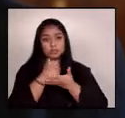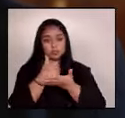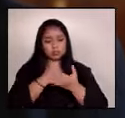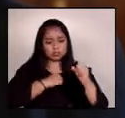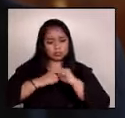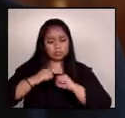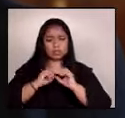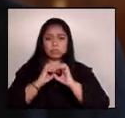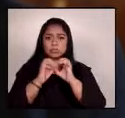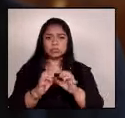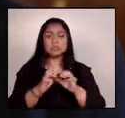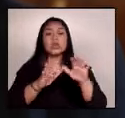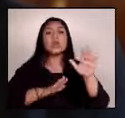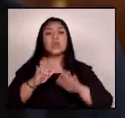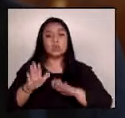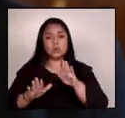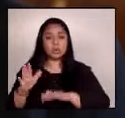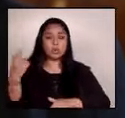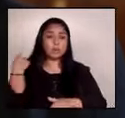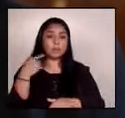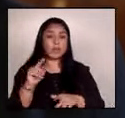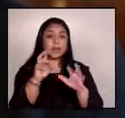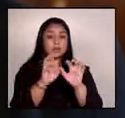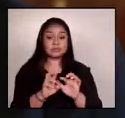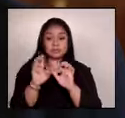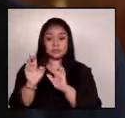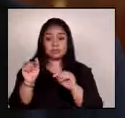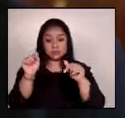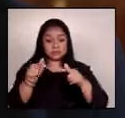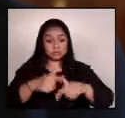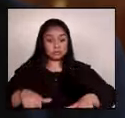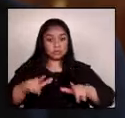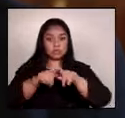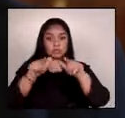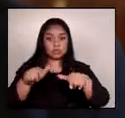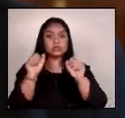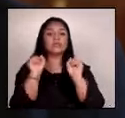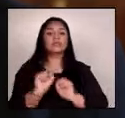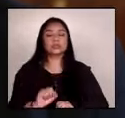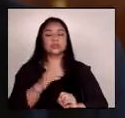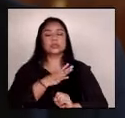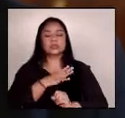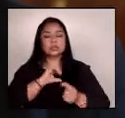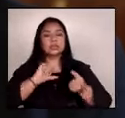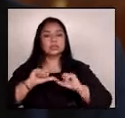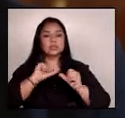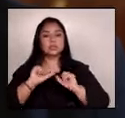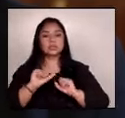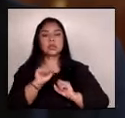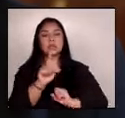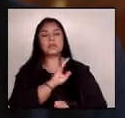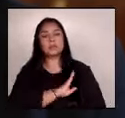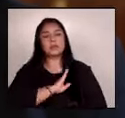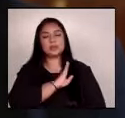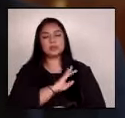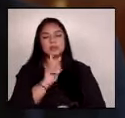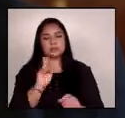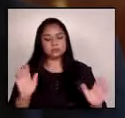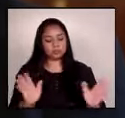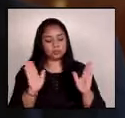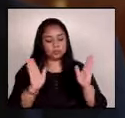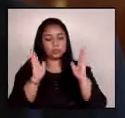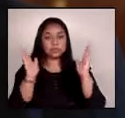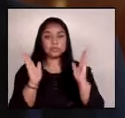generar condiciones para que los habitantes de estas regiones puedan tener acceso a un bienestar y prosperidad